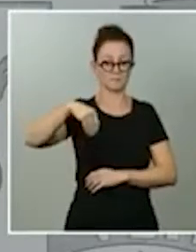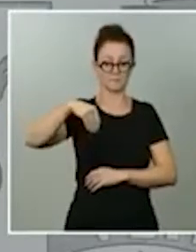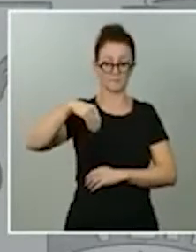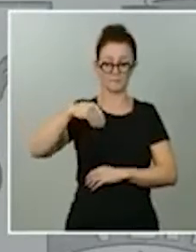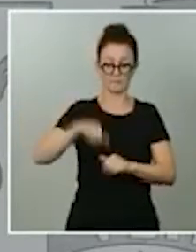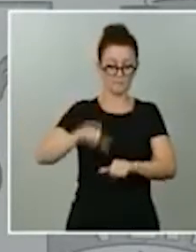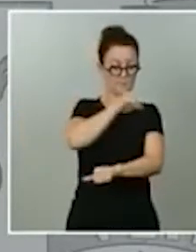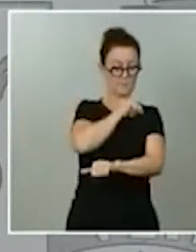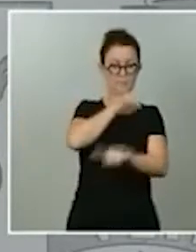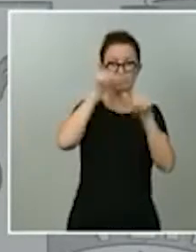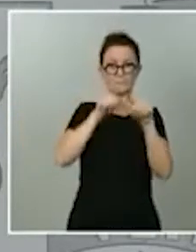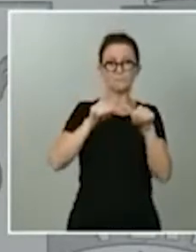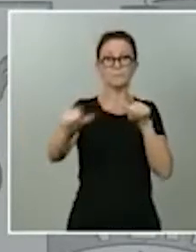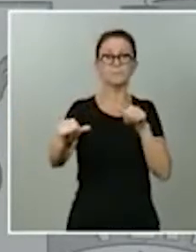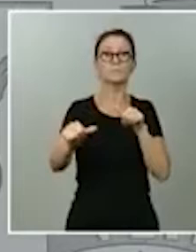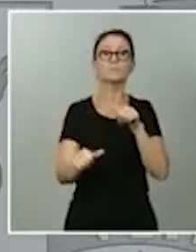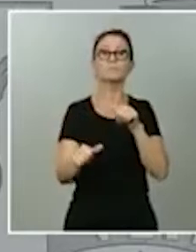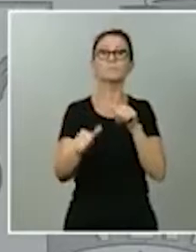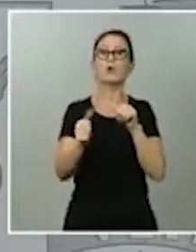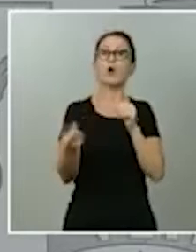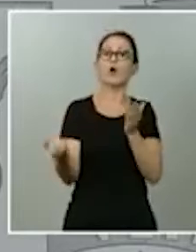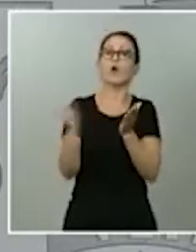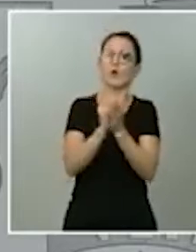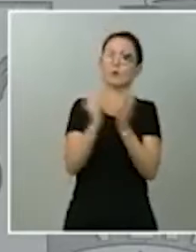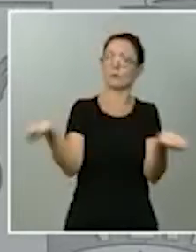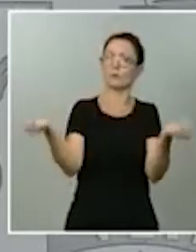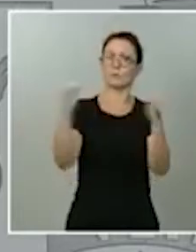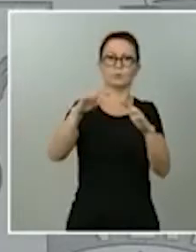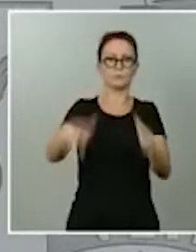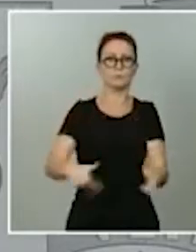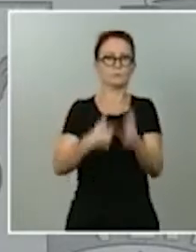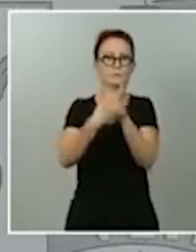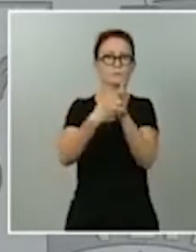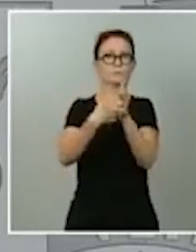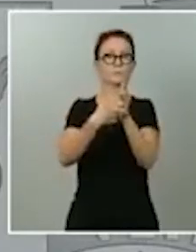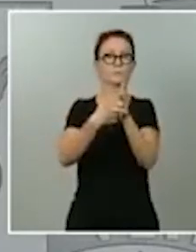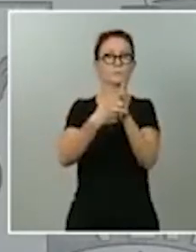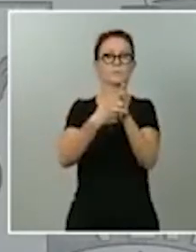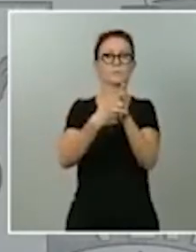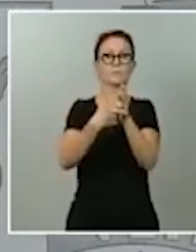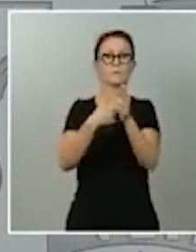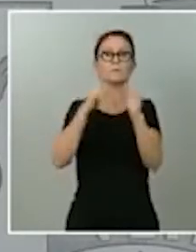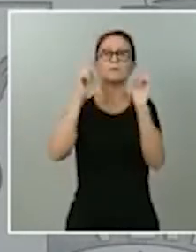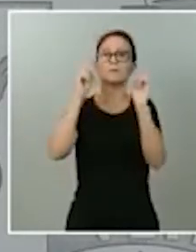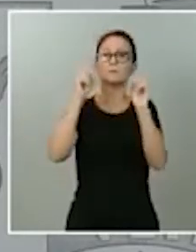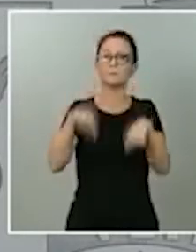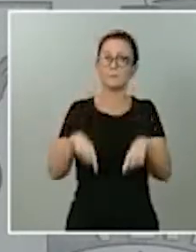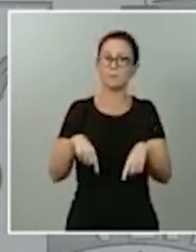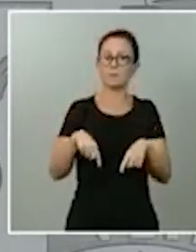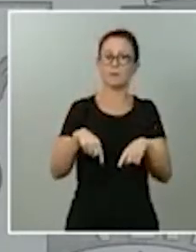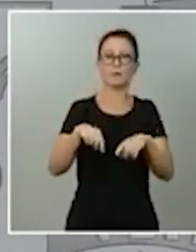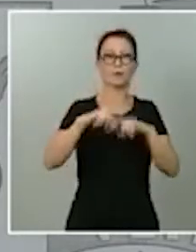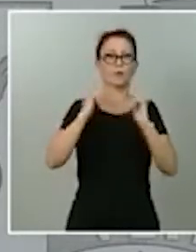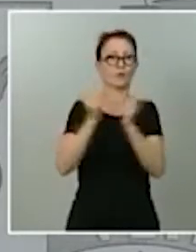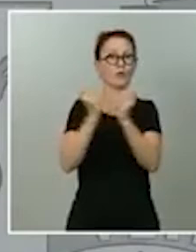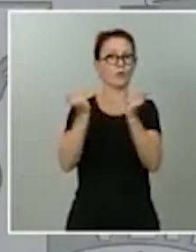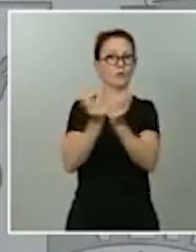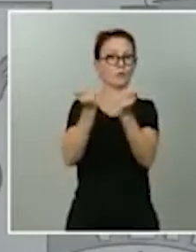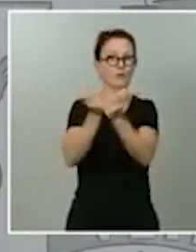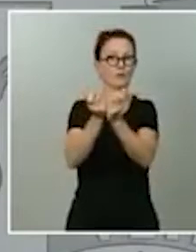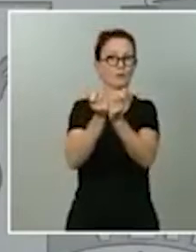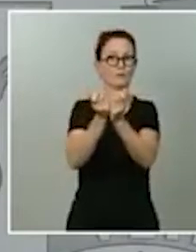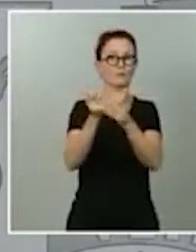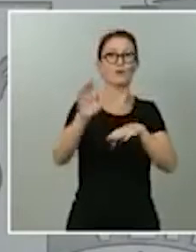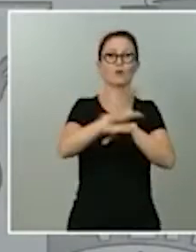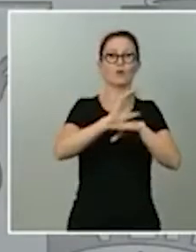una nueva de manera telemática. Ahí están las decenas y decenas de reuniones del Consejo Interterritorial del Ministro de Sanidad con